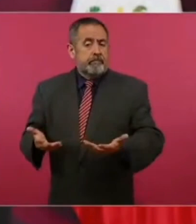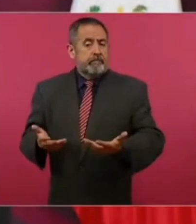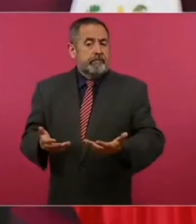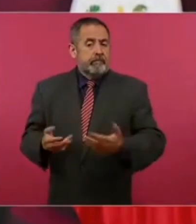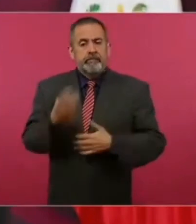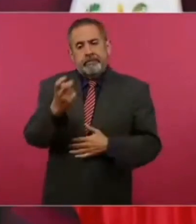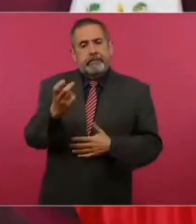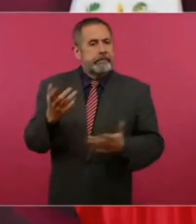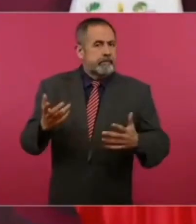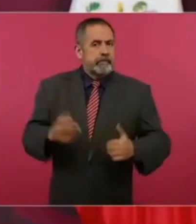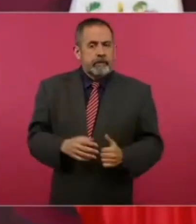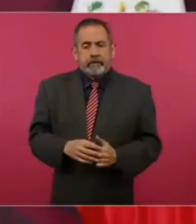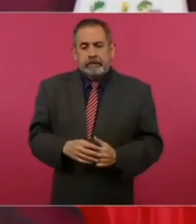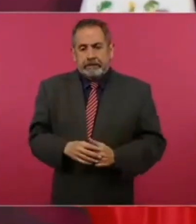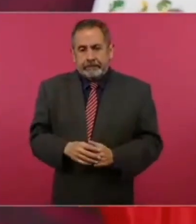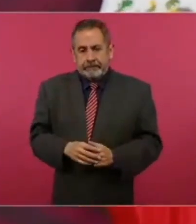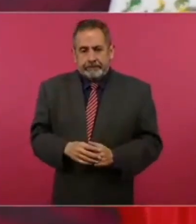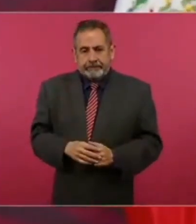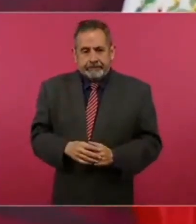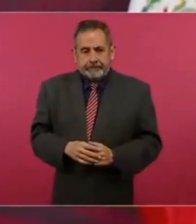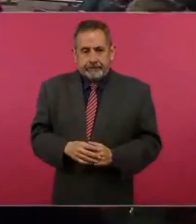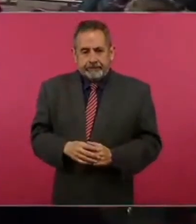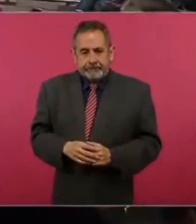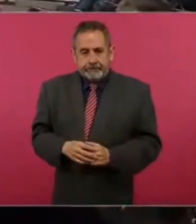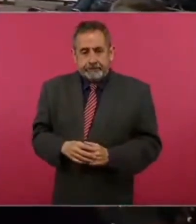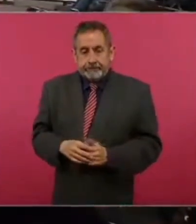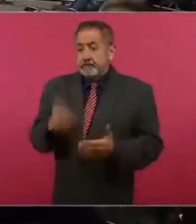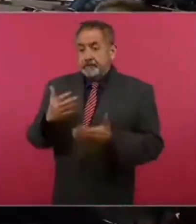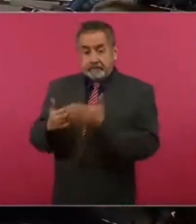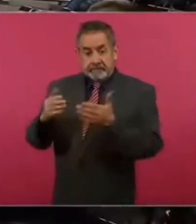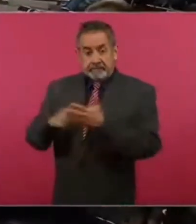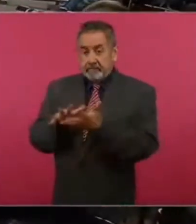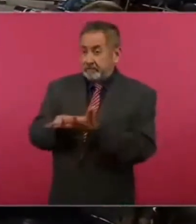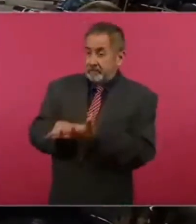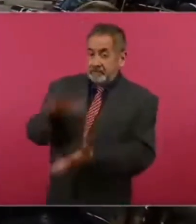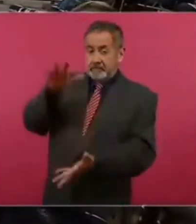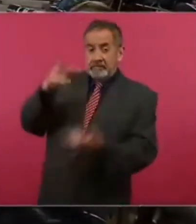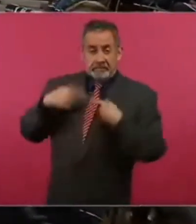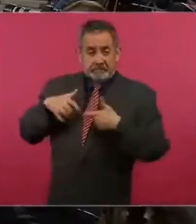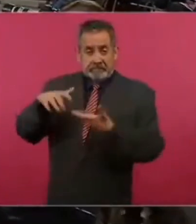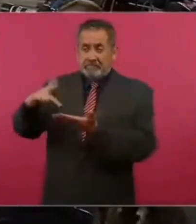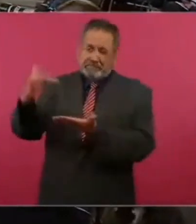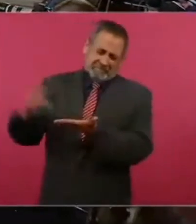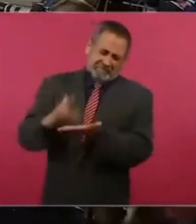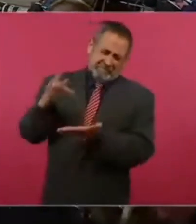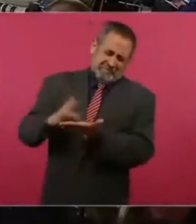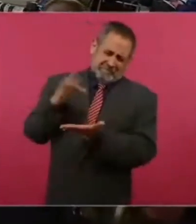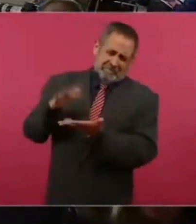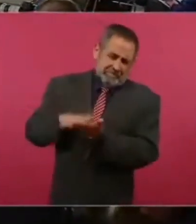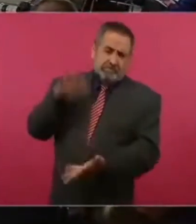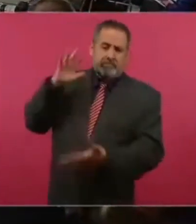que ahora tenemos más apoyo que cuando ganamos.